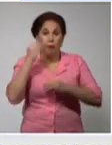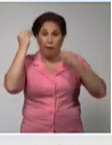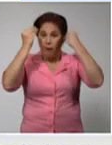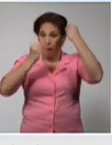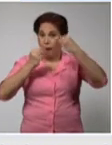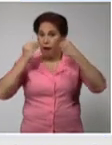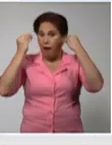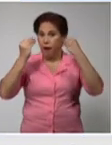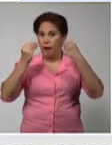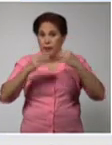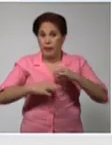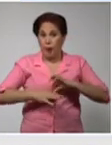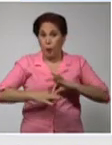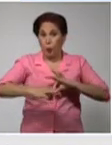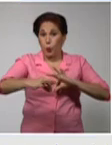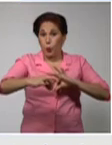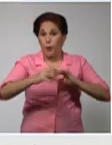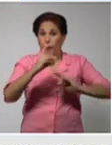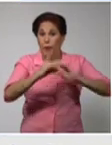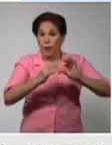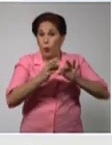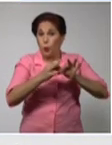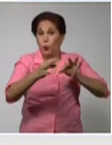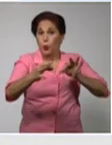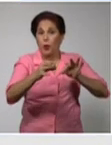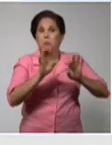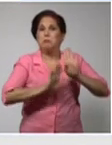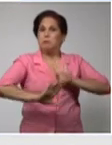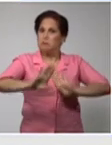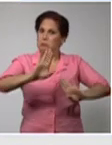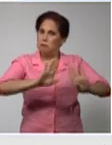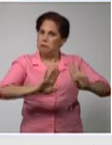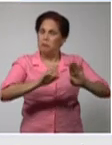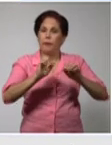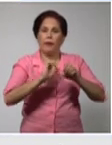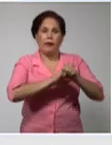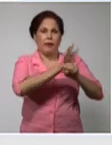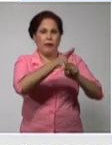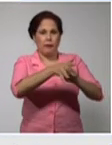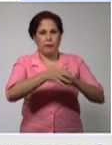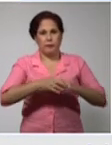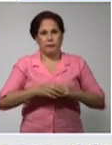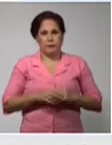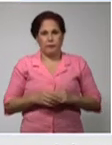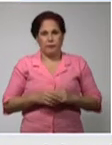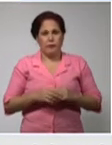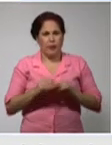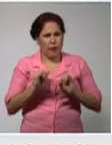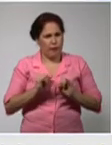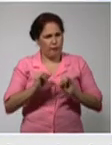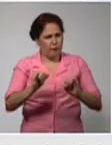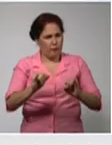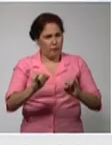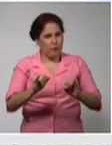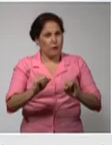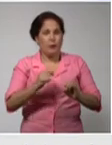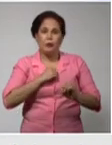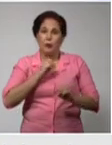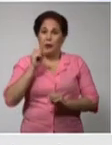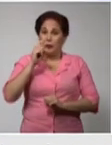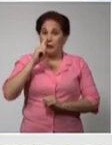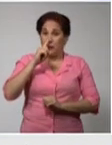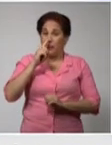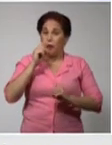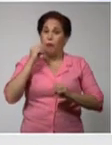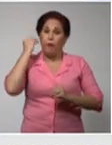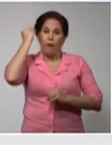cordón umbilical mostró que había nacido con anticuerpos de la COVID-19 y con esta curiosidad damos paso al análisis de